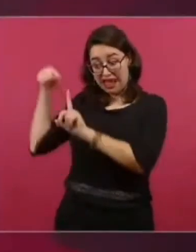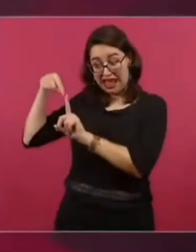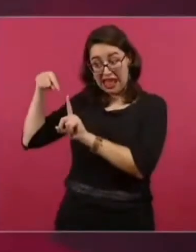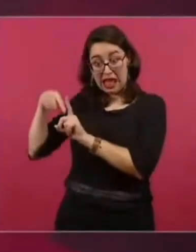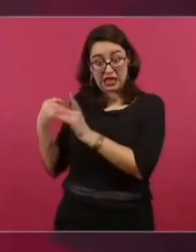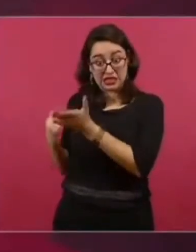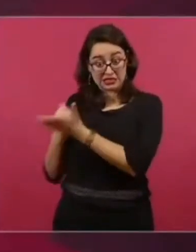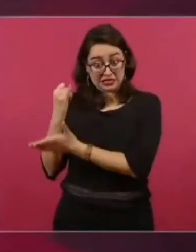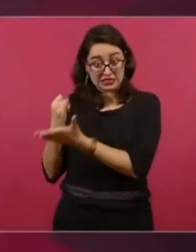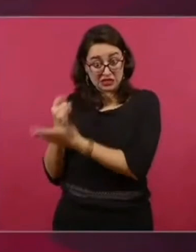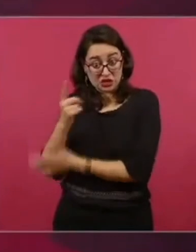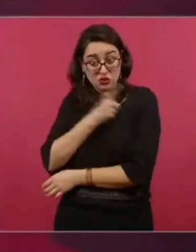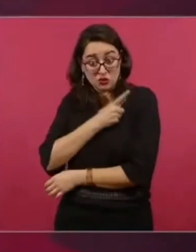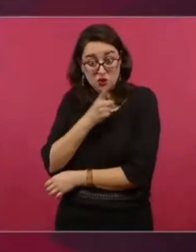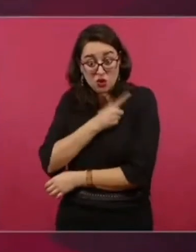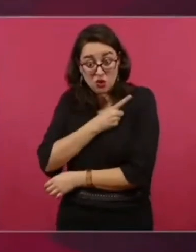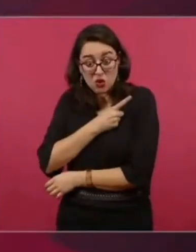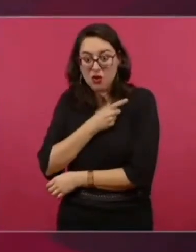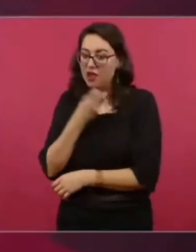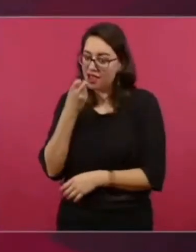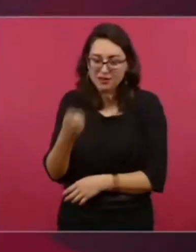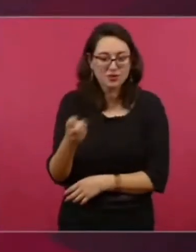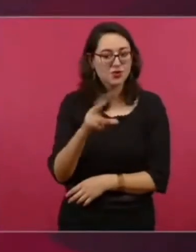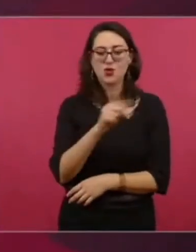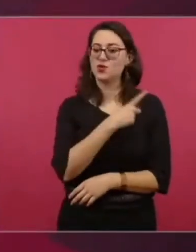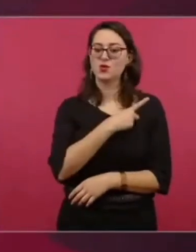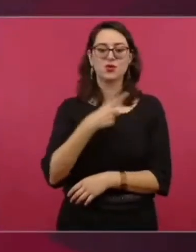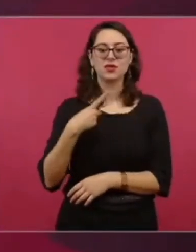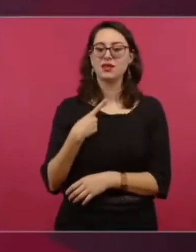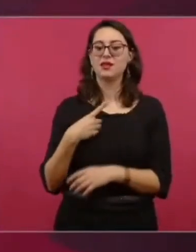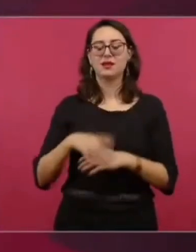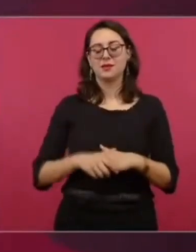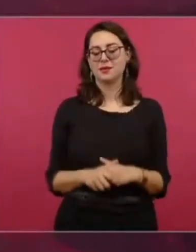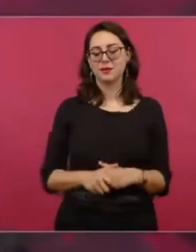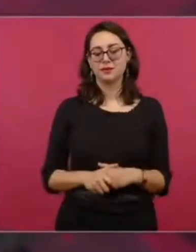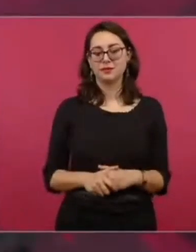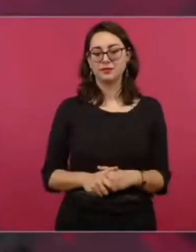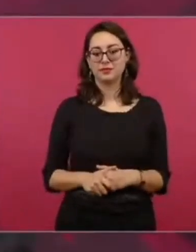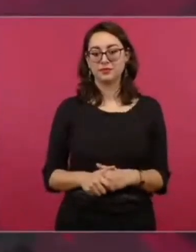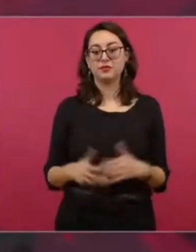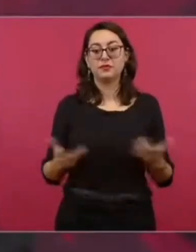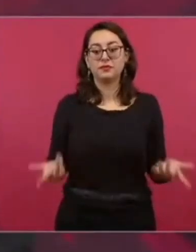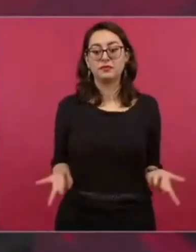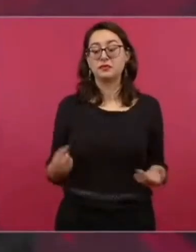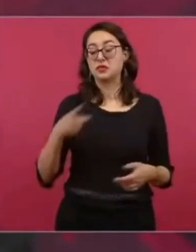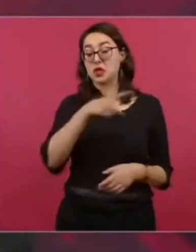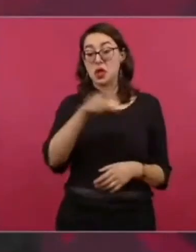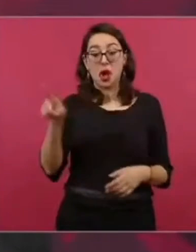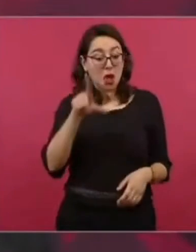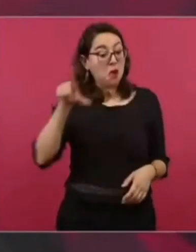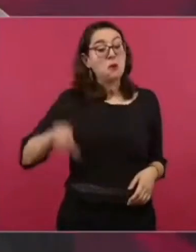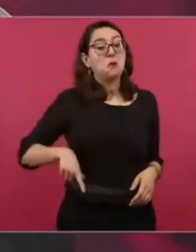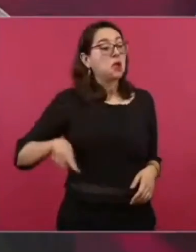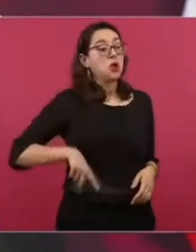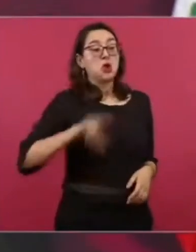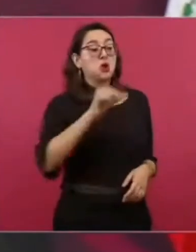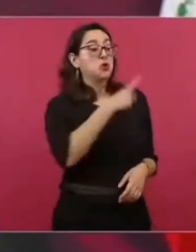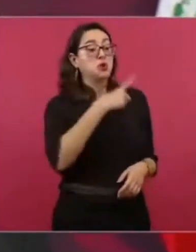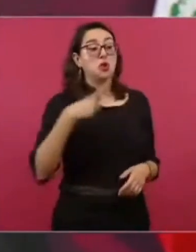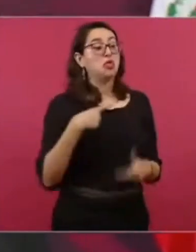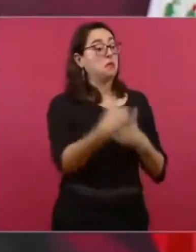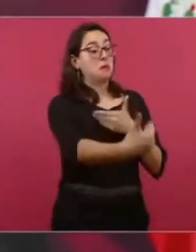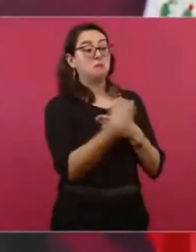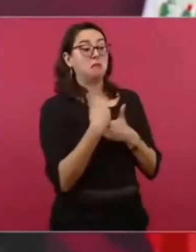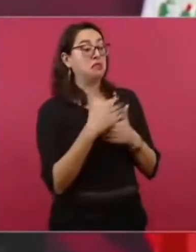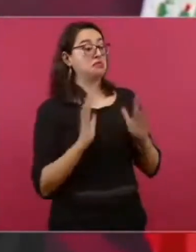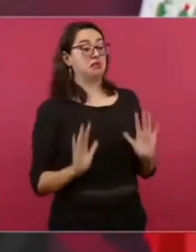Porque dicen, somos autónomos, sí. Es como los